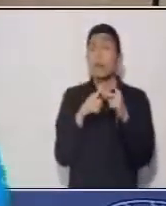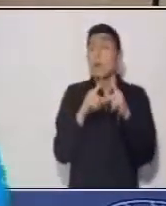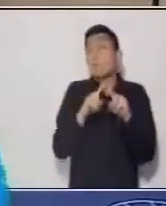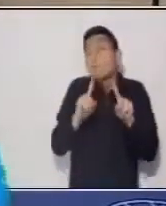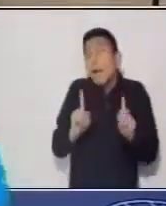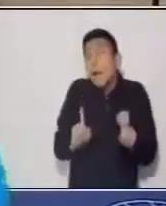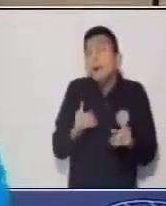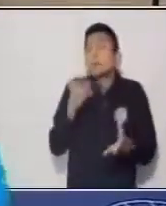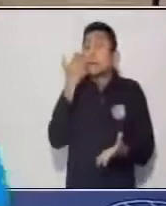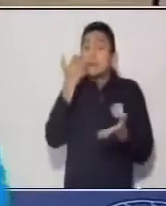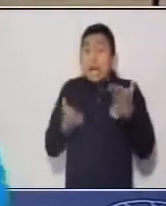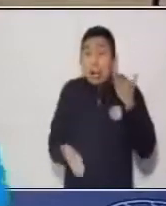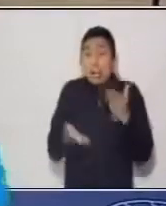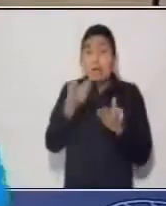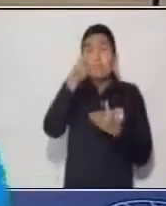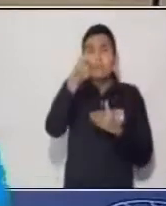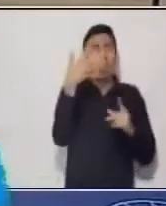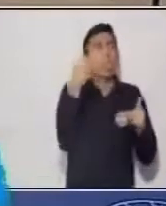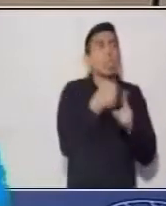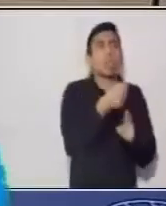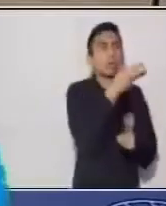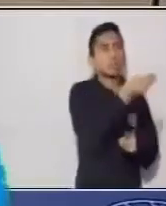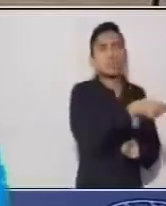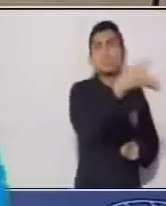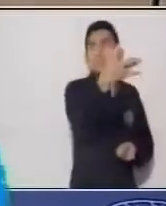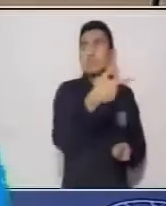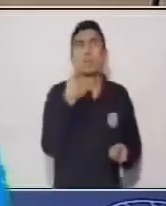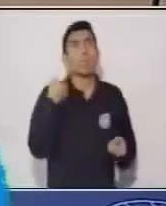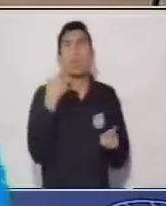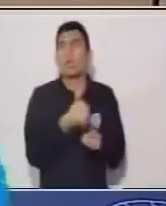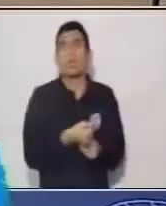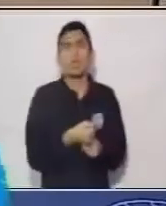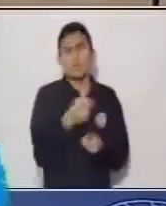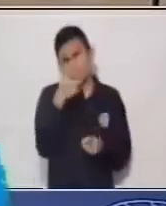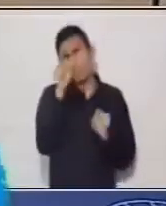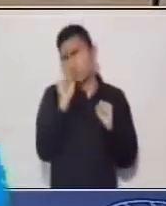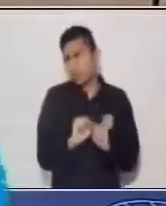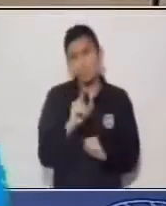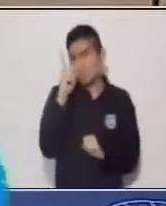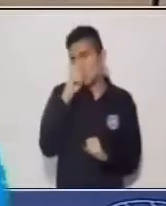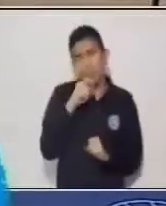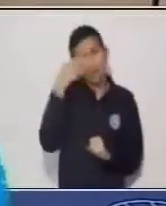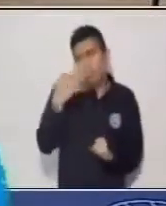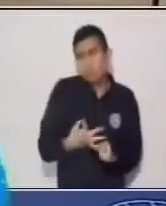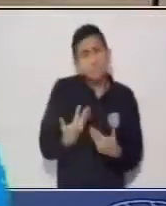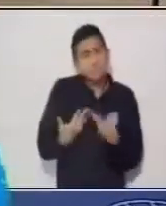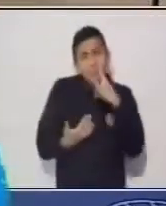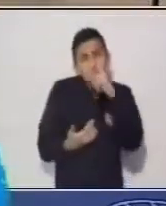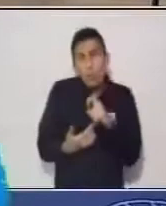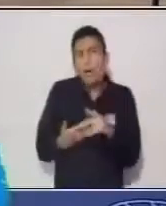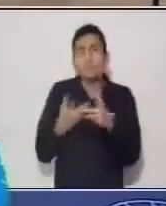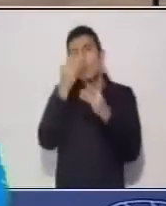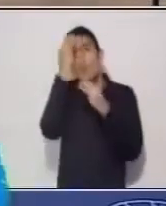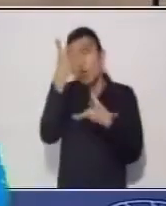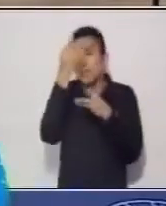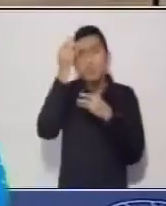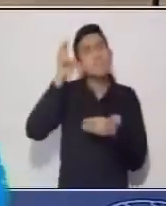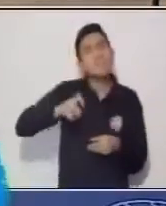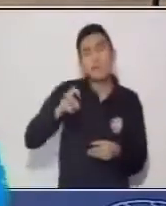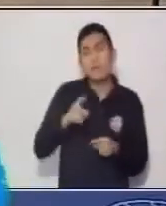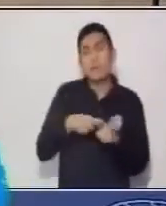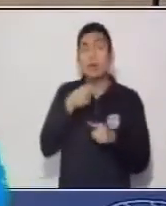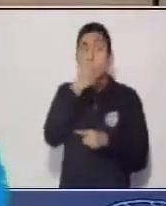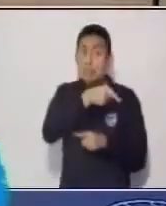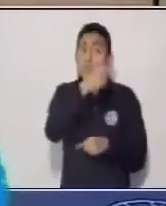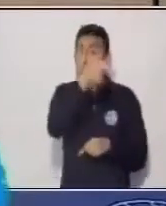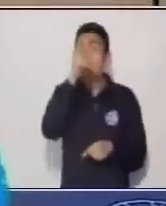momento te informan que tienes que hacer una entrevista puede ser algo informal porque no tienes aún la estructura o la información necesaria pero en